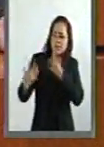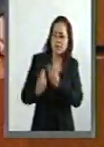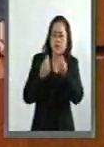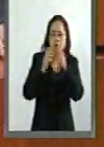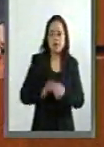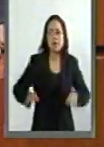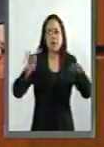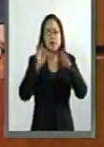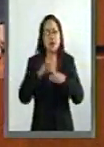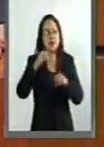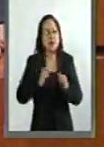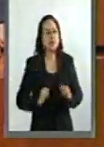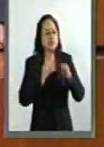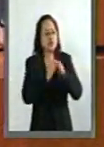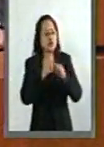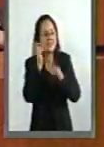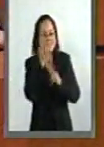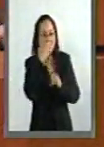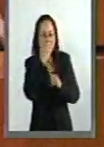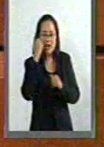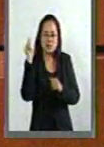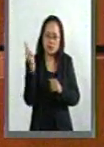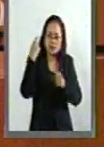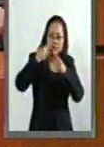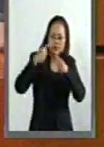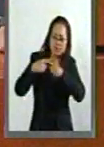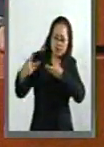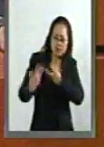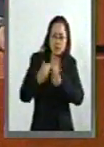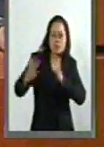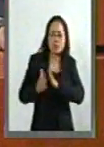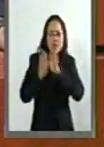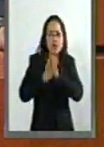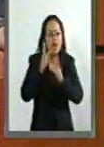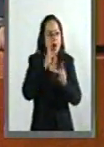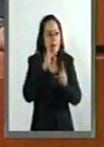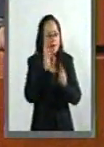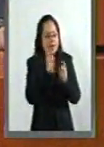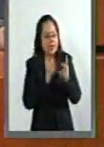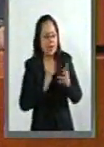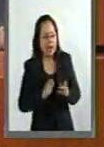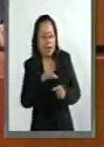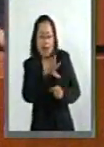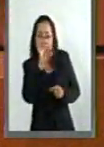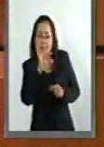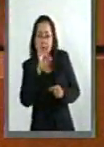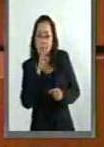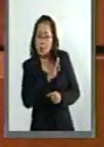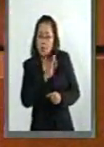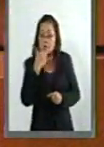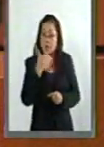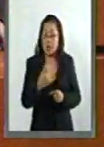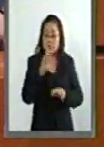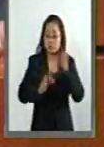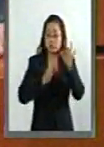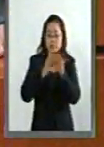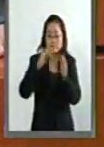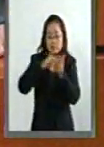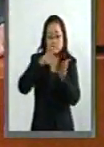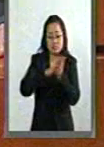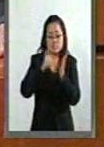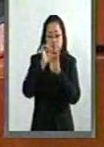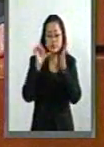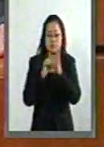importante de instituciones académicas en el proceso de verificación de elegibilidad que establece el artículo